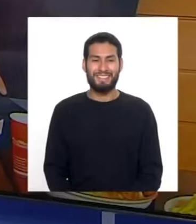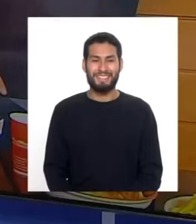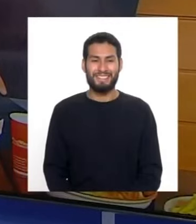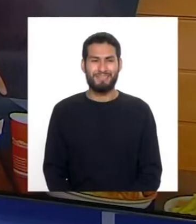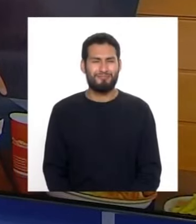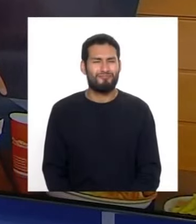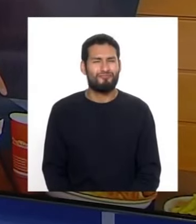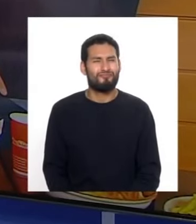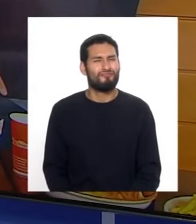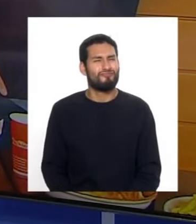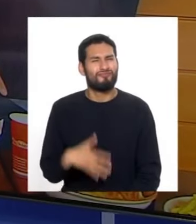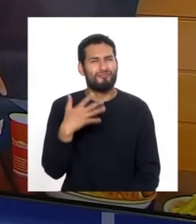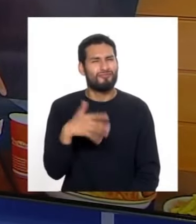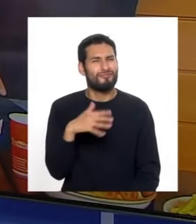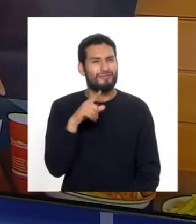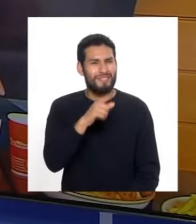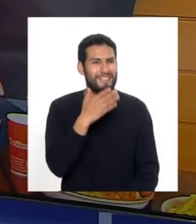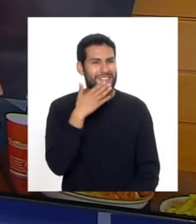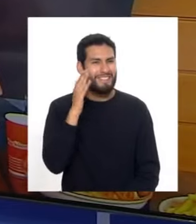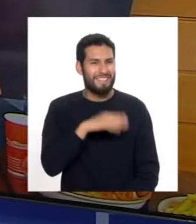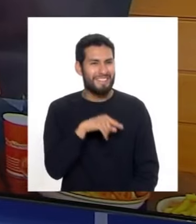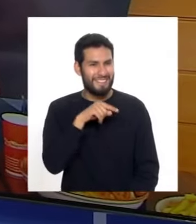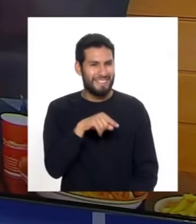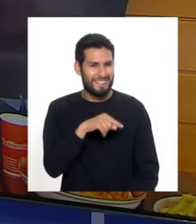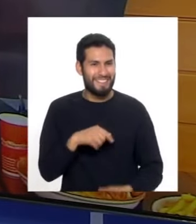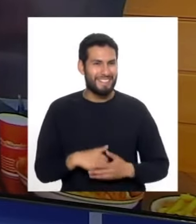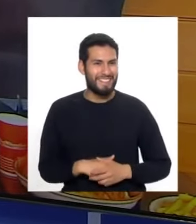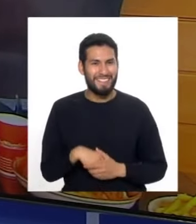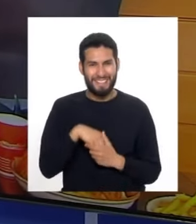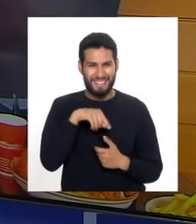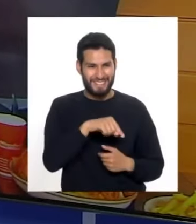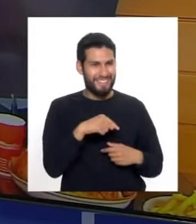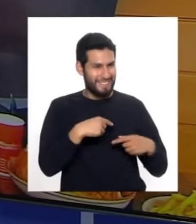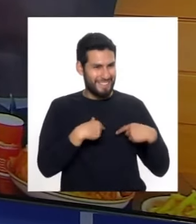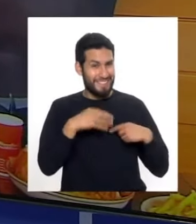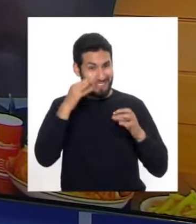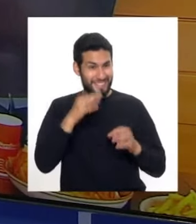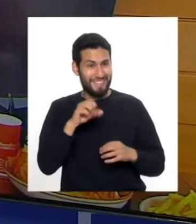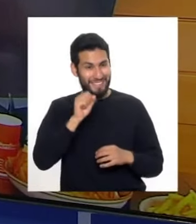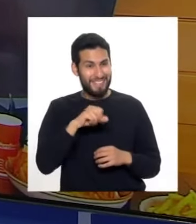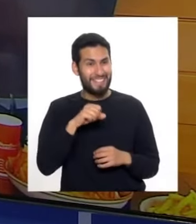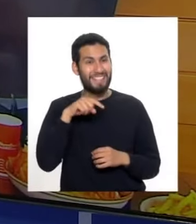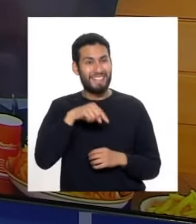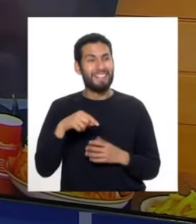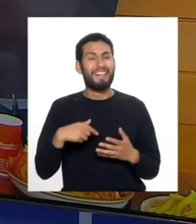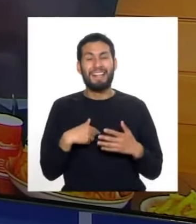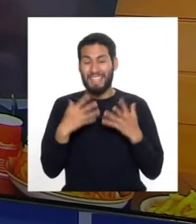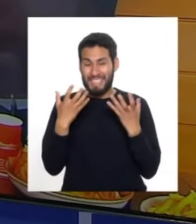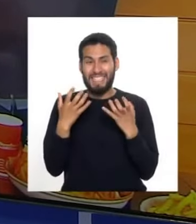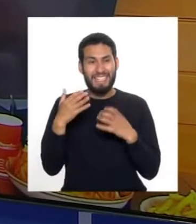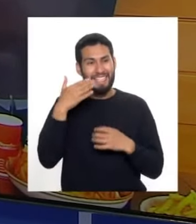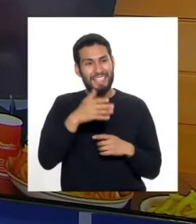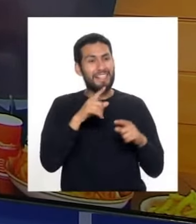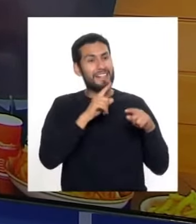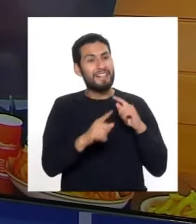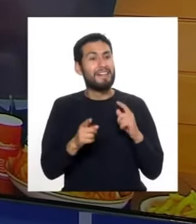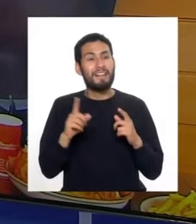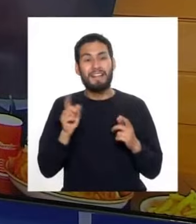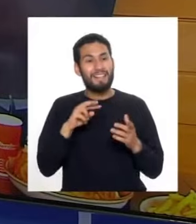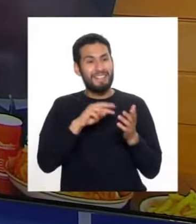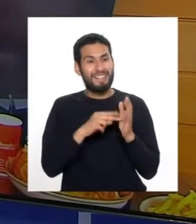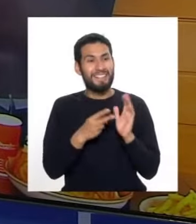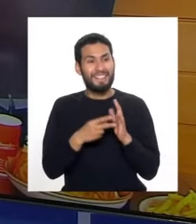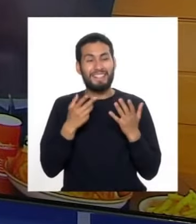¿Cómo me sacas cachita, Vanecita? ¿Cómo me sacas cachita? Y es que sí, definitivamente me hubiese encantado, pero eso no quiere decir